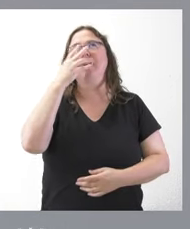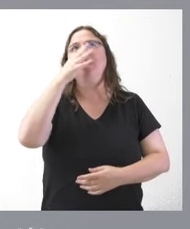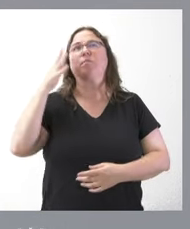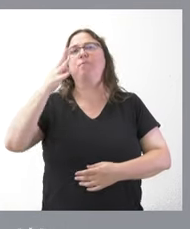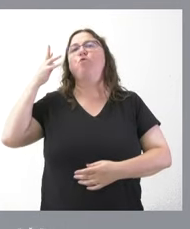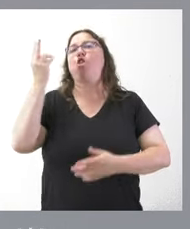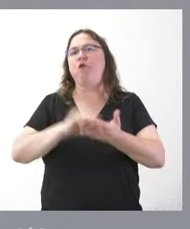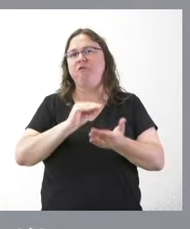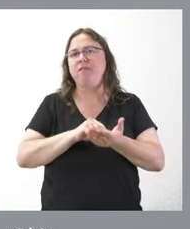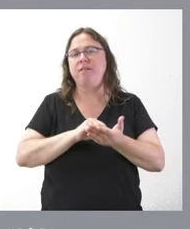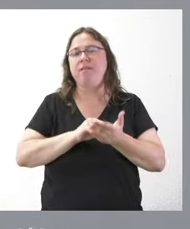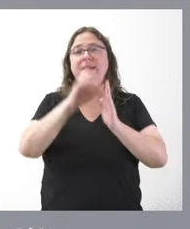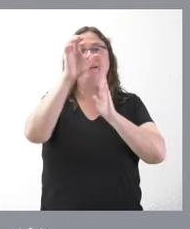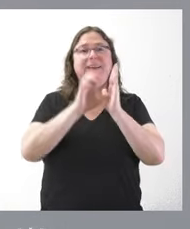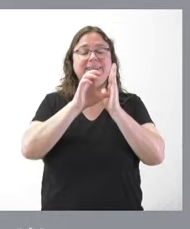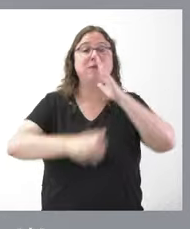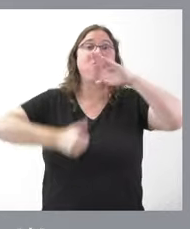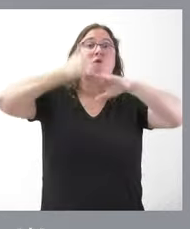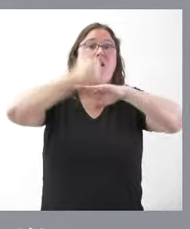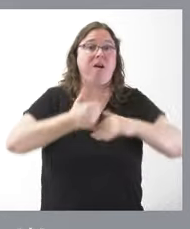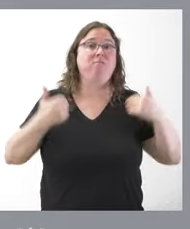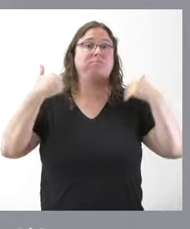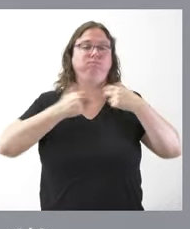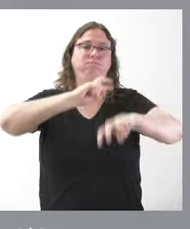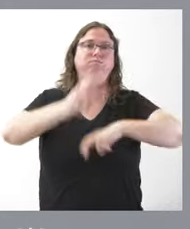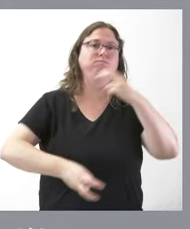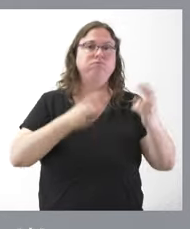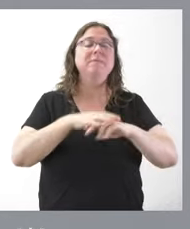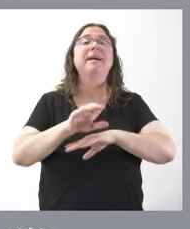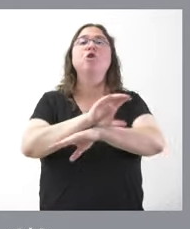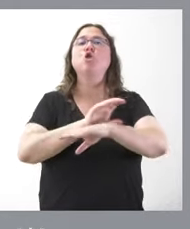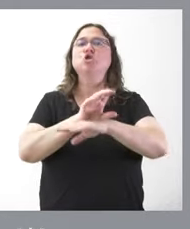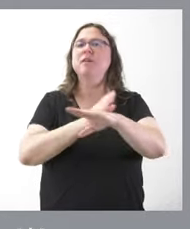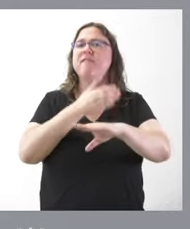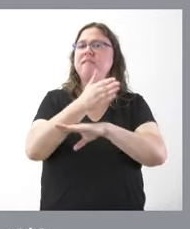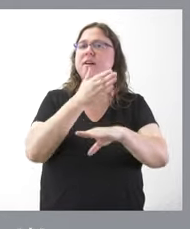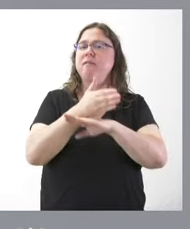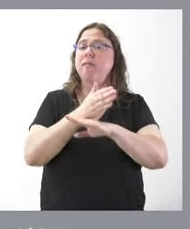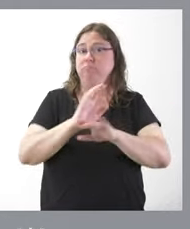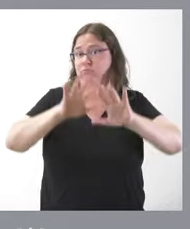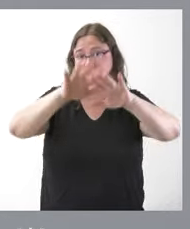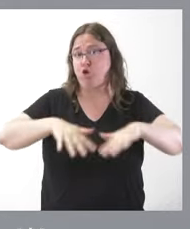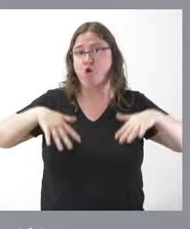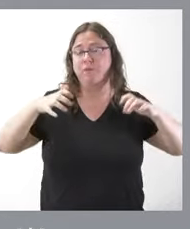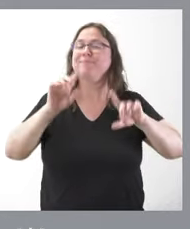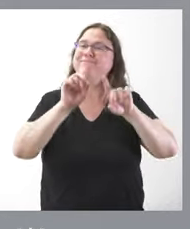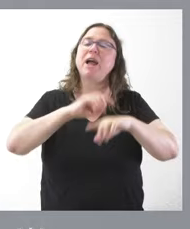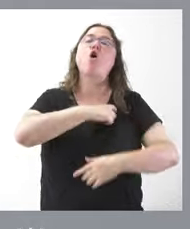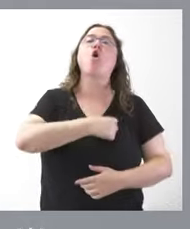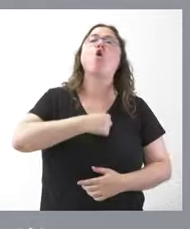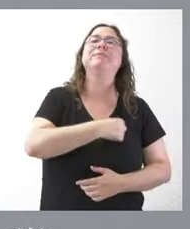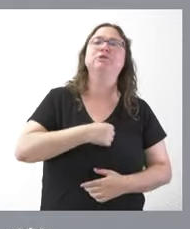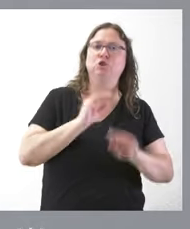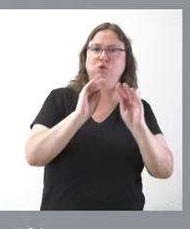se modificó el Estatuto de Altos Cargos y establecía que los consejeros comparecerían en las comisiones respectivas